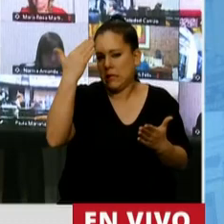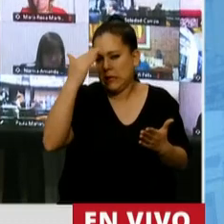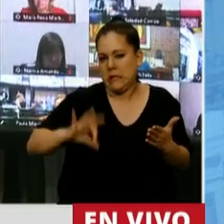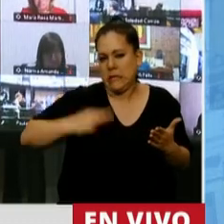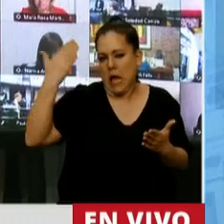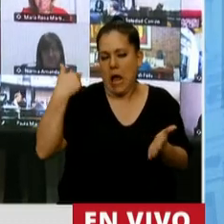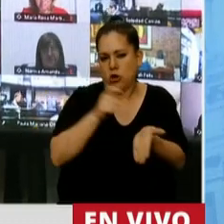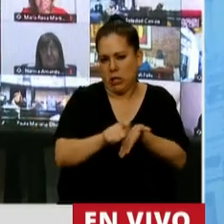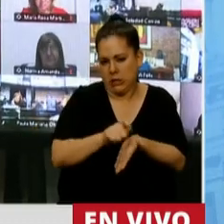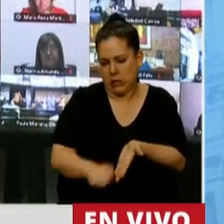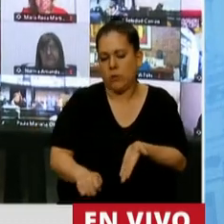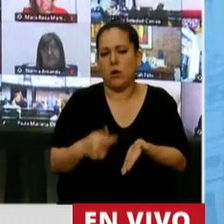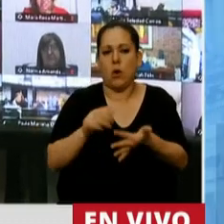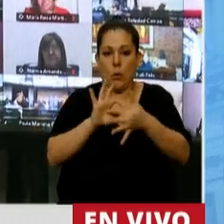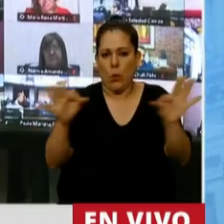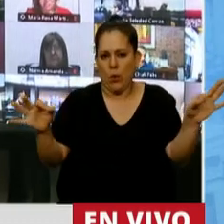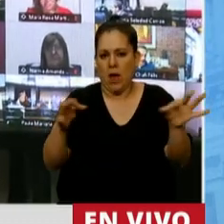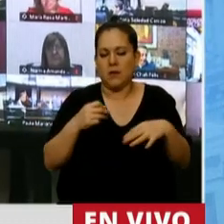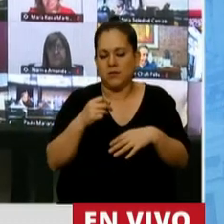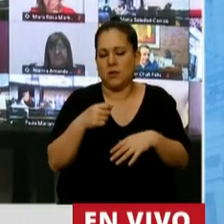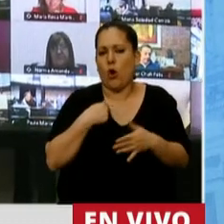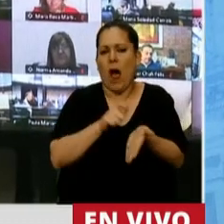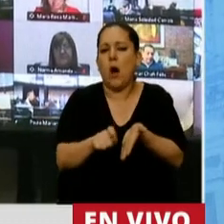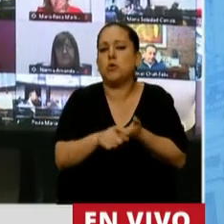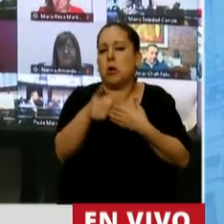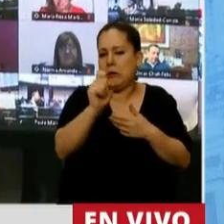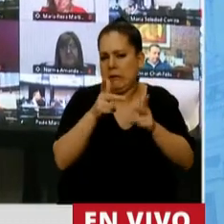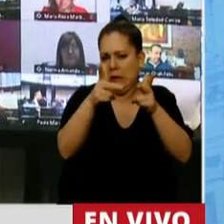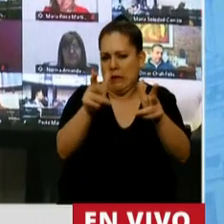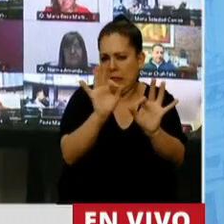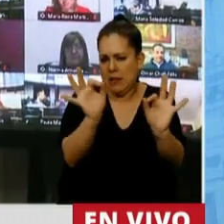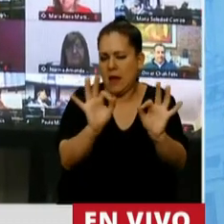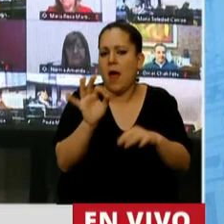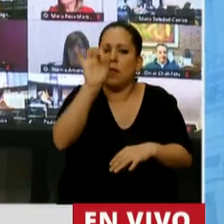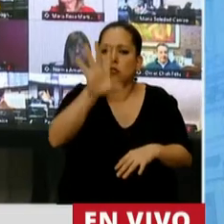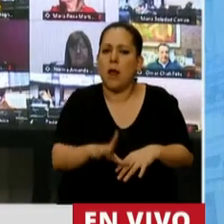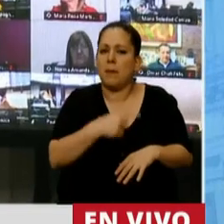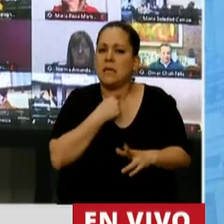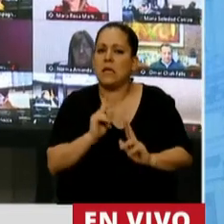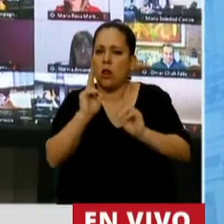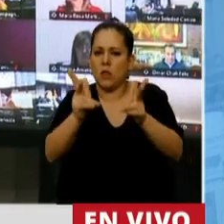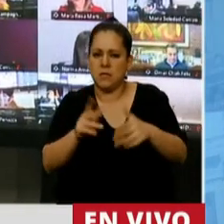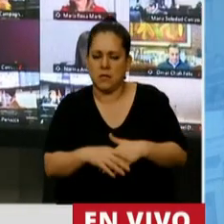lo que voy a citar. Voy a obviar el autor. Pero quisiera simplemente... diputado.